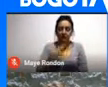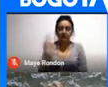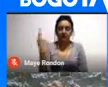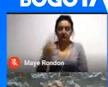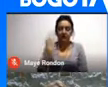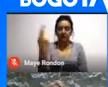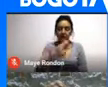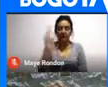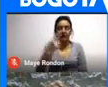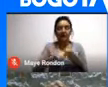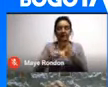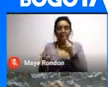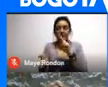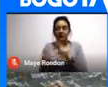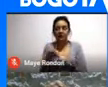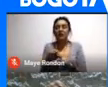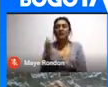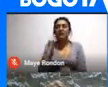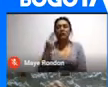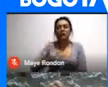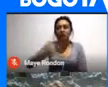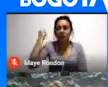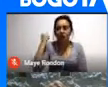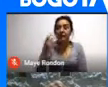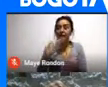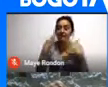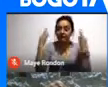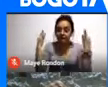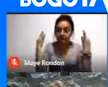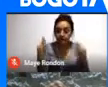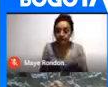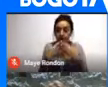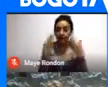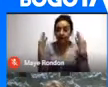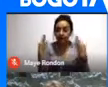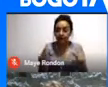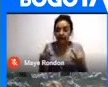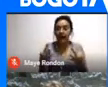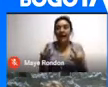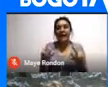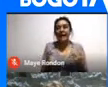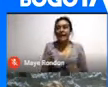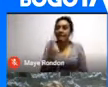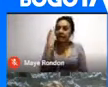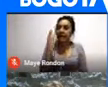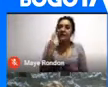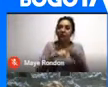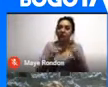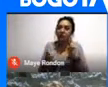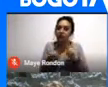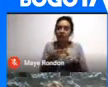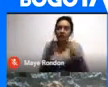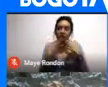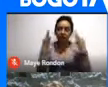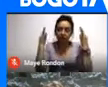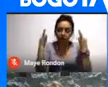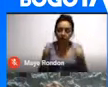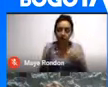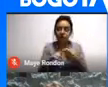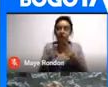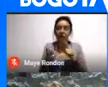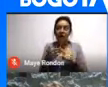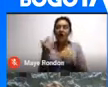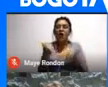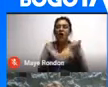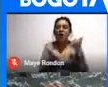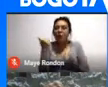de veces En las clases de historia Y la verdad es que eso No ha contribuido Para que nosotros Realmente Tengamos un